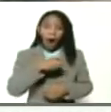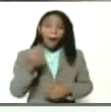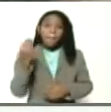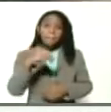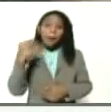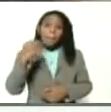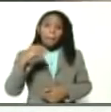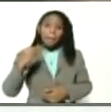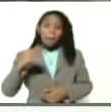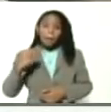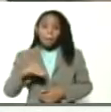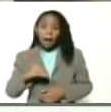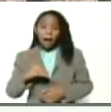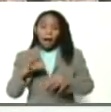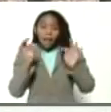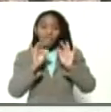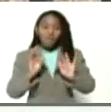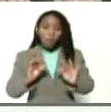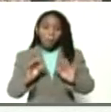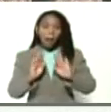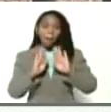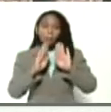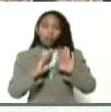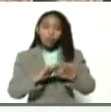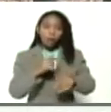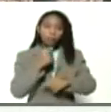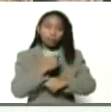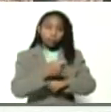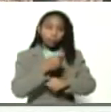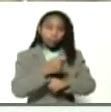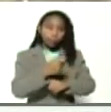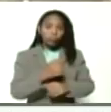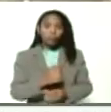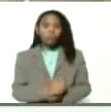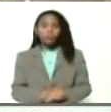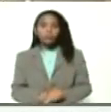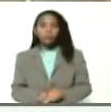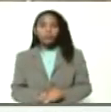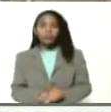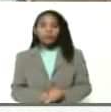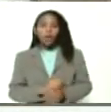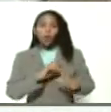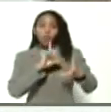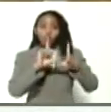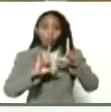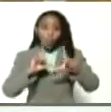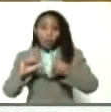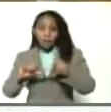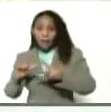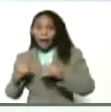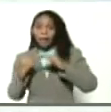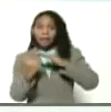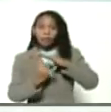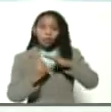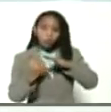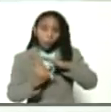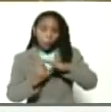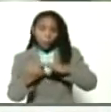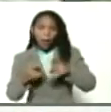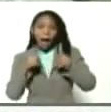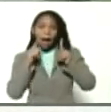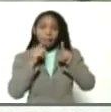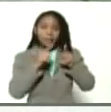más los mecanismos para apoyar financieramente logísticamente institucionalmente